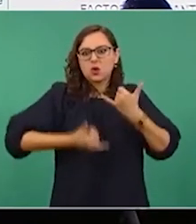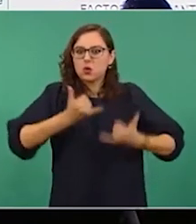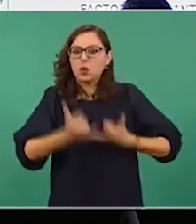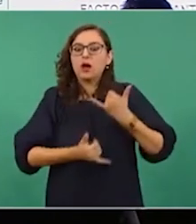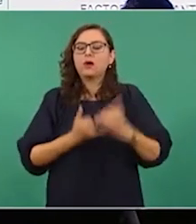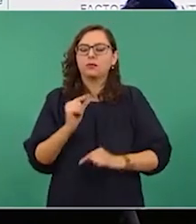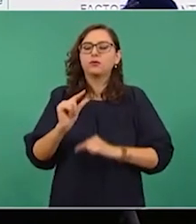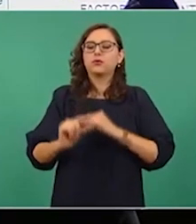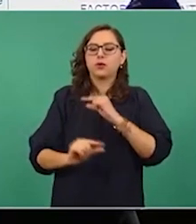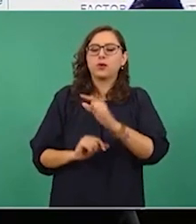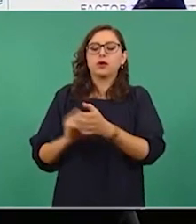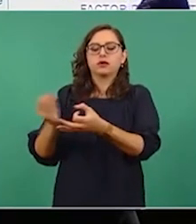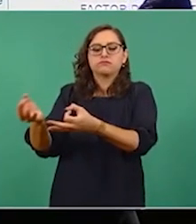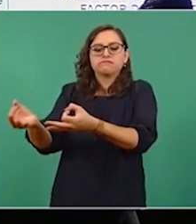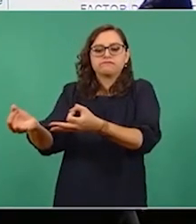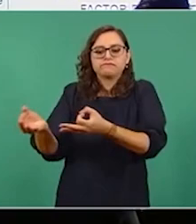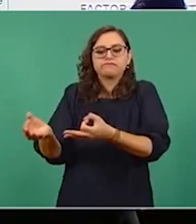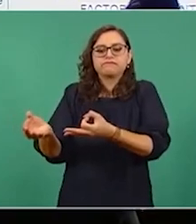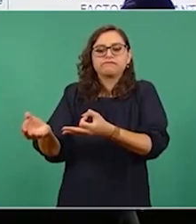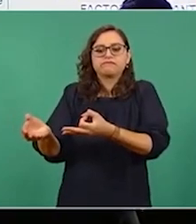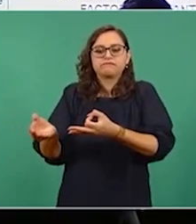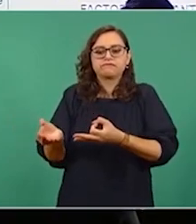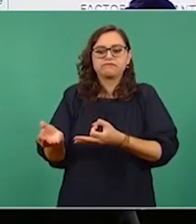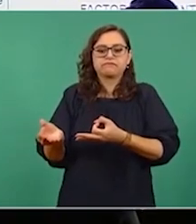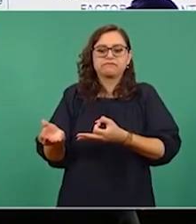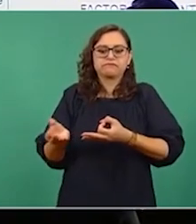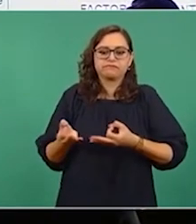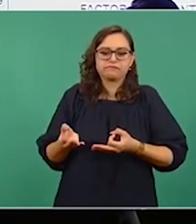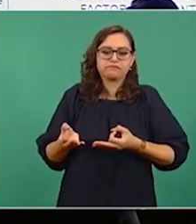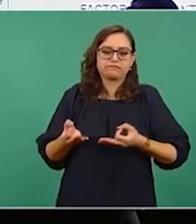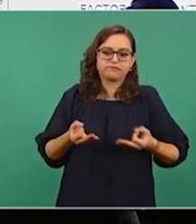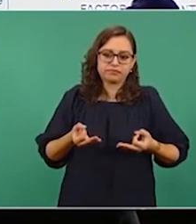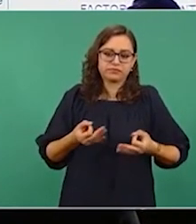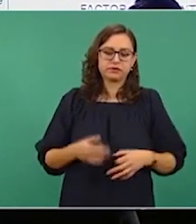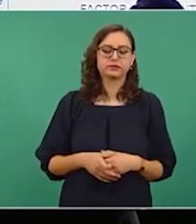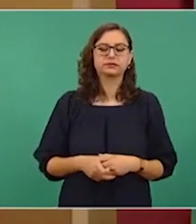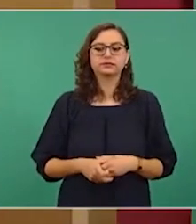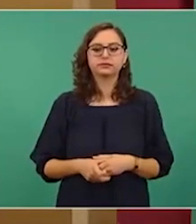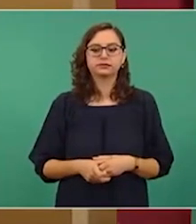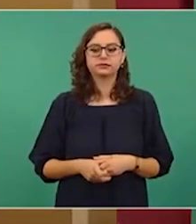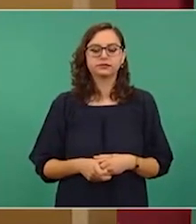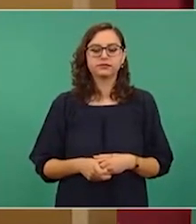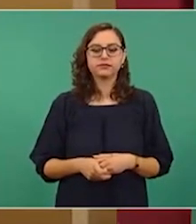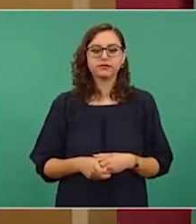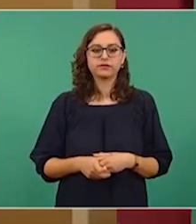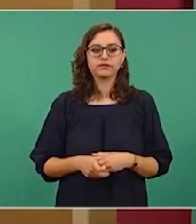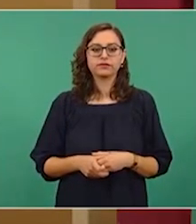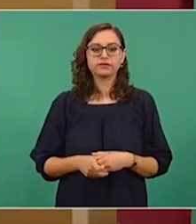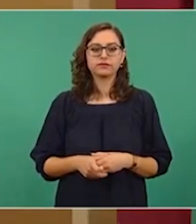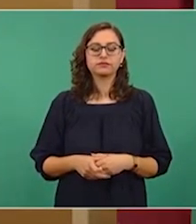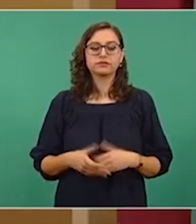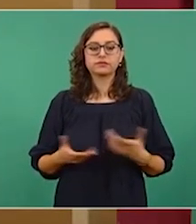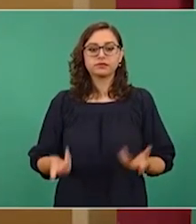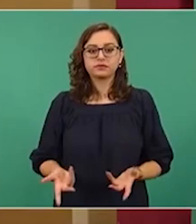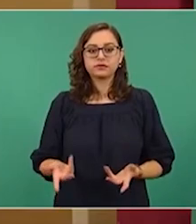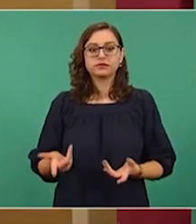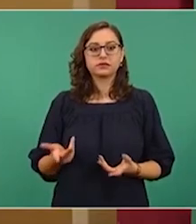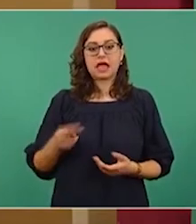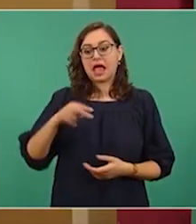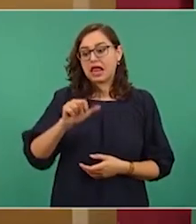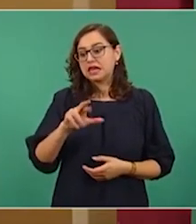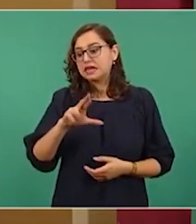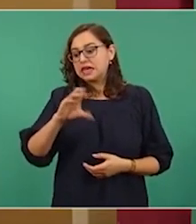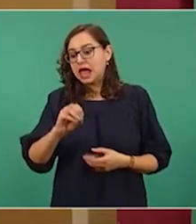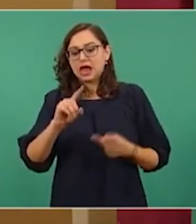llevando paulatinamente a través de la comunicación. No usan palabras directas como narco,